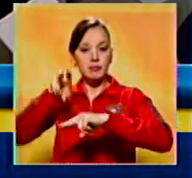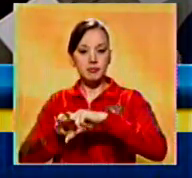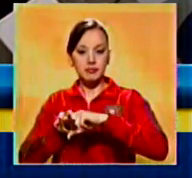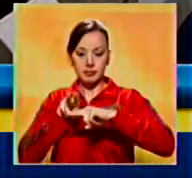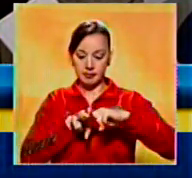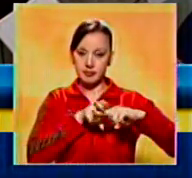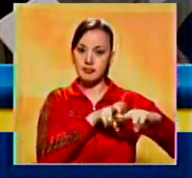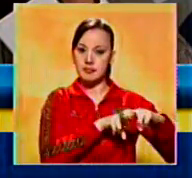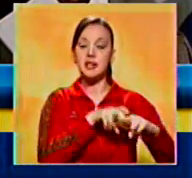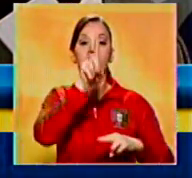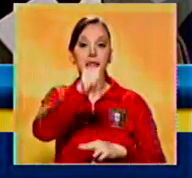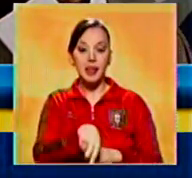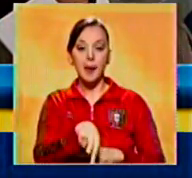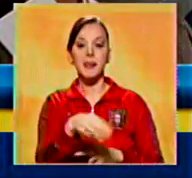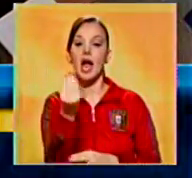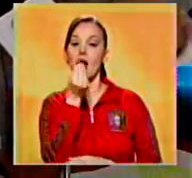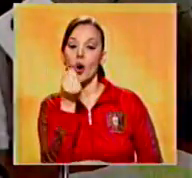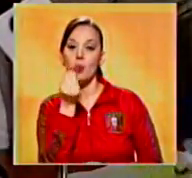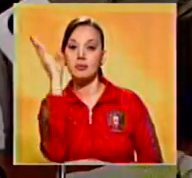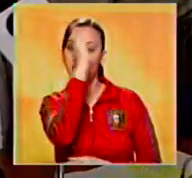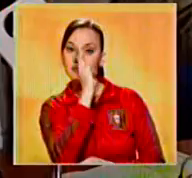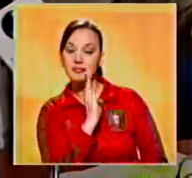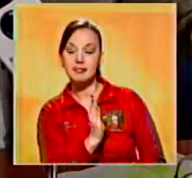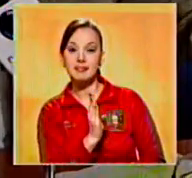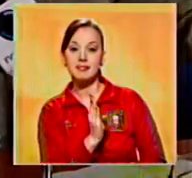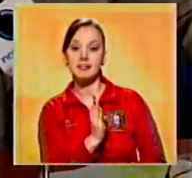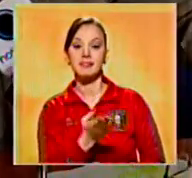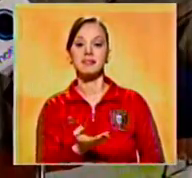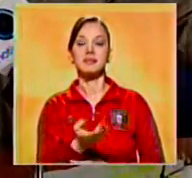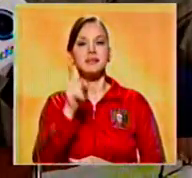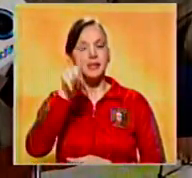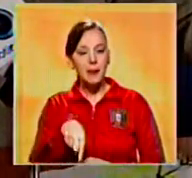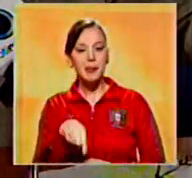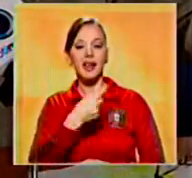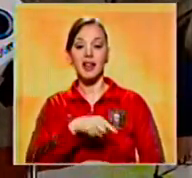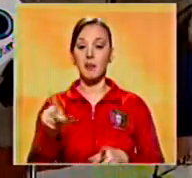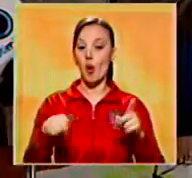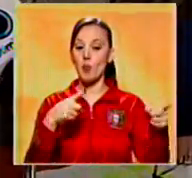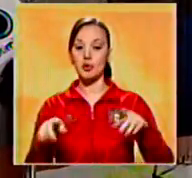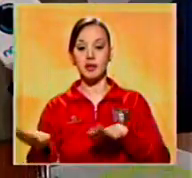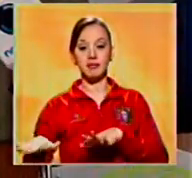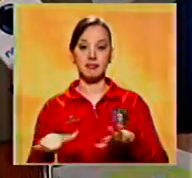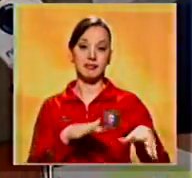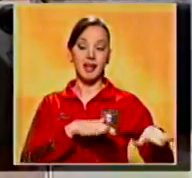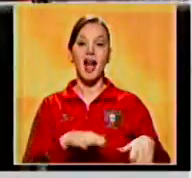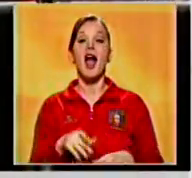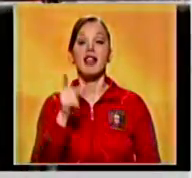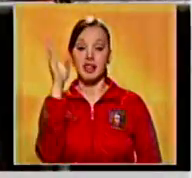tendremos gastronomía brasileña, tendremos música brasileña.